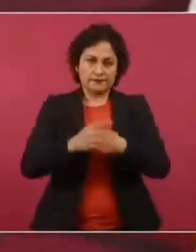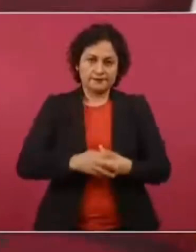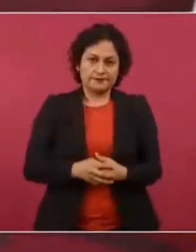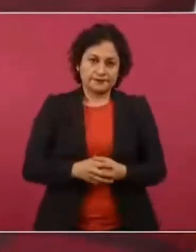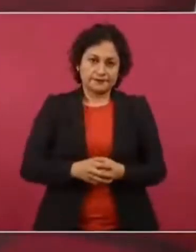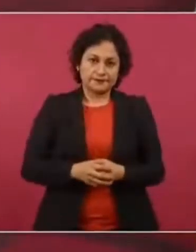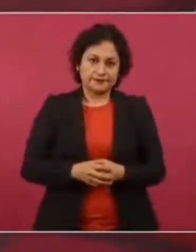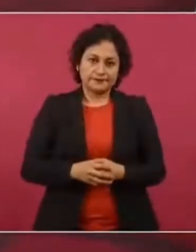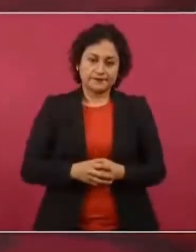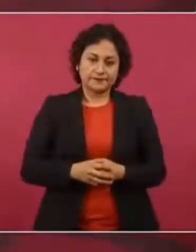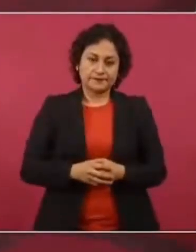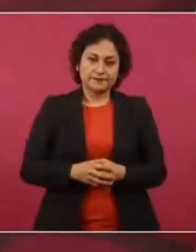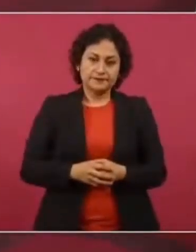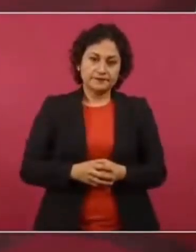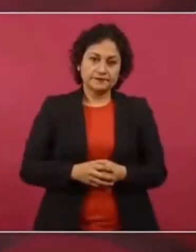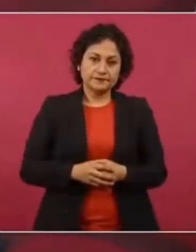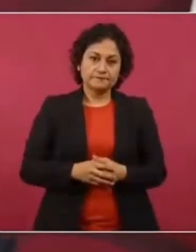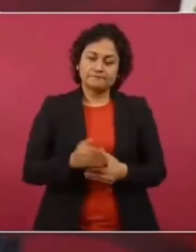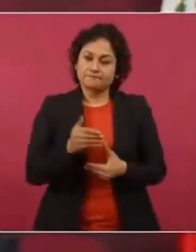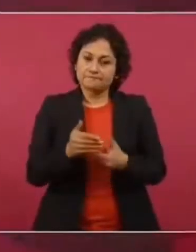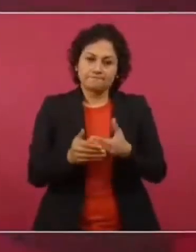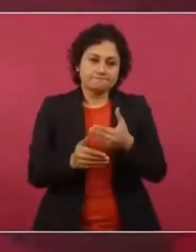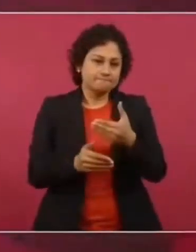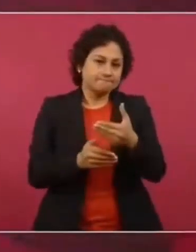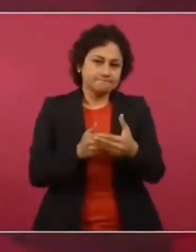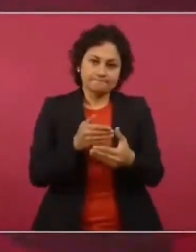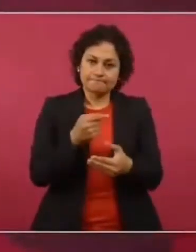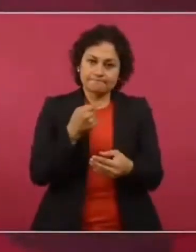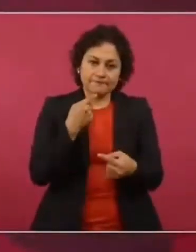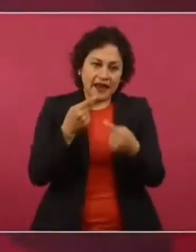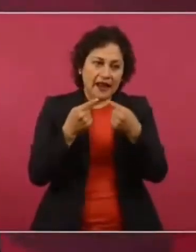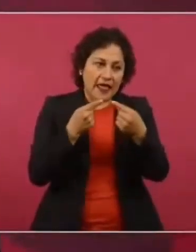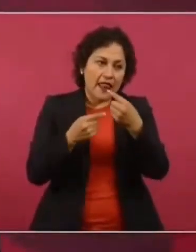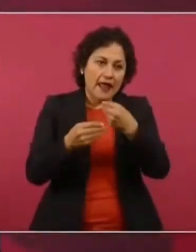Hasta que llegaron a un acuerdo.